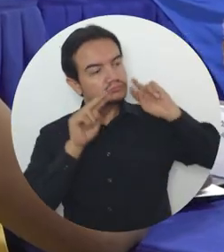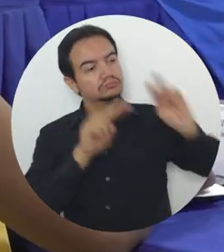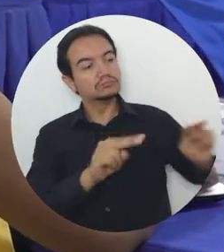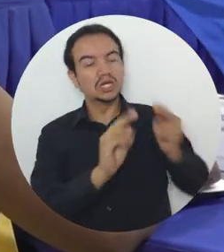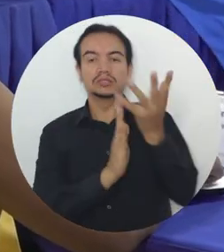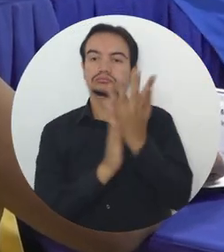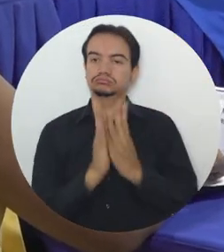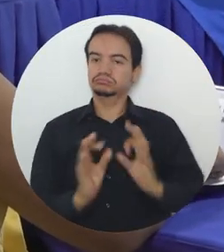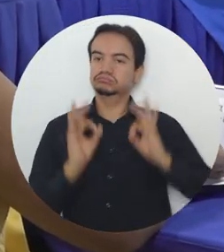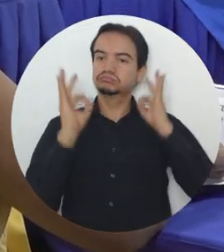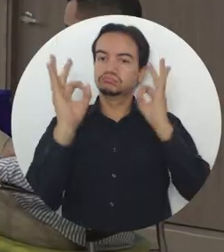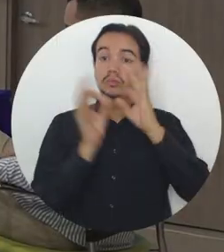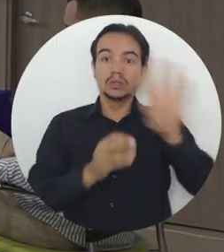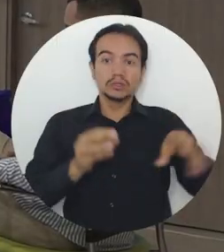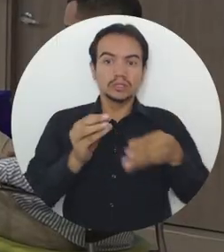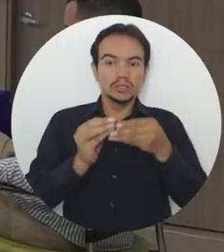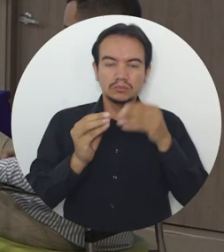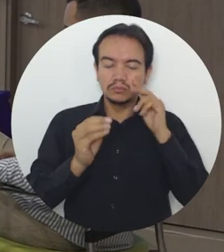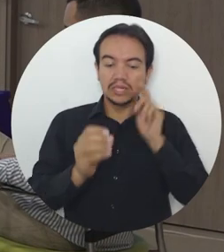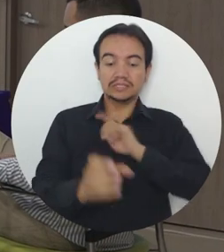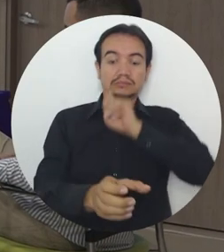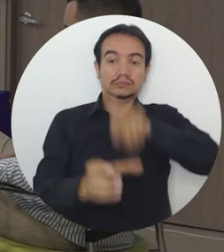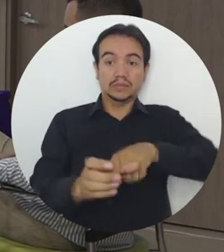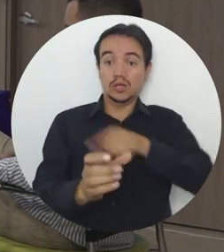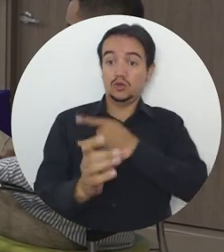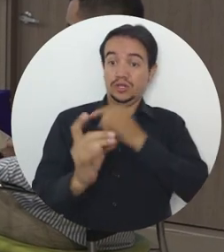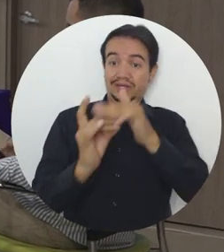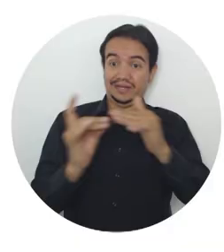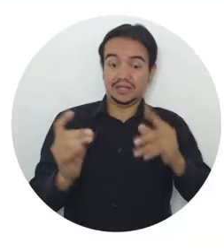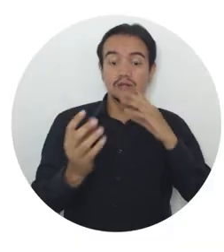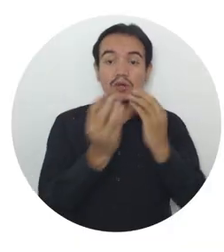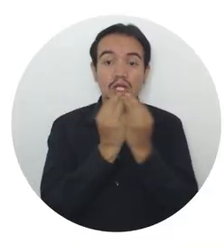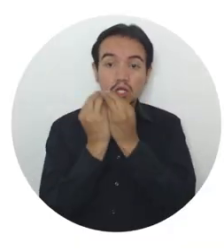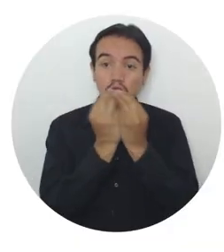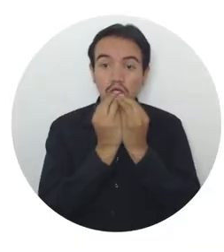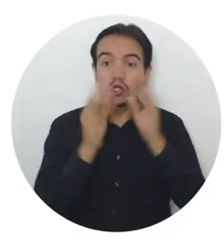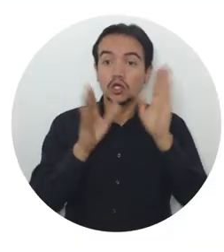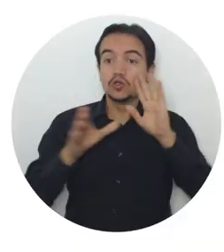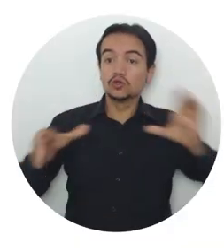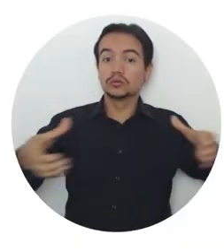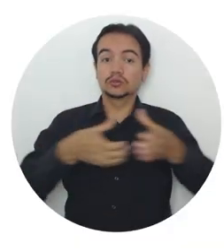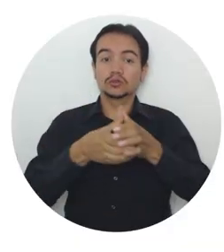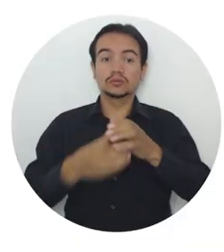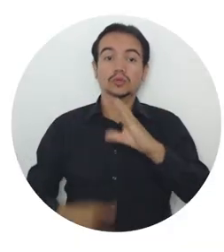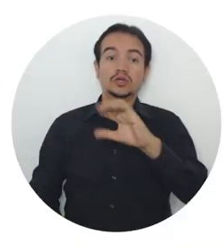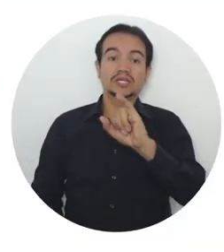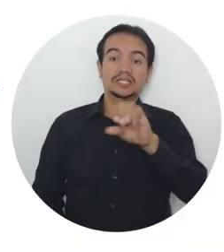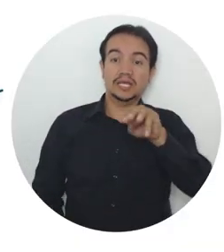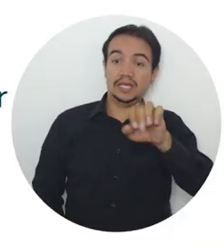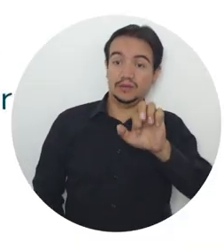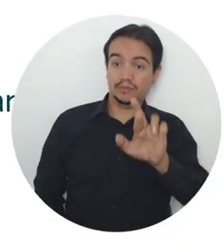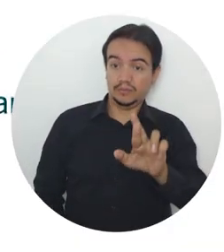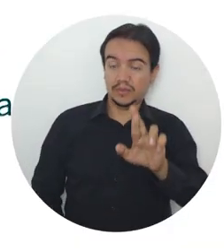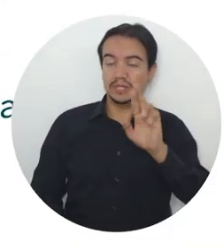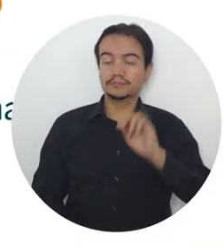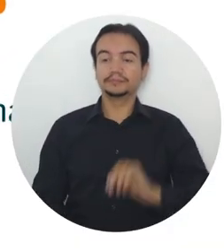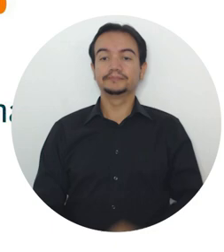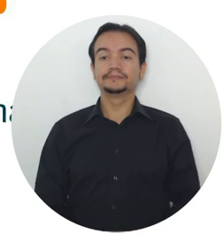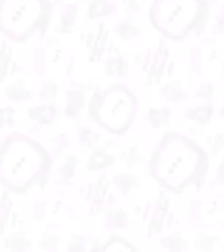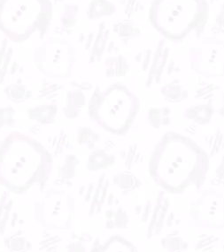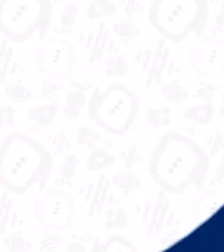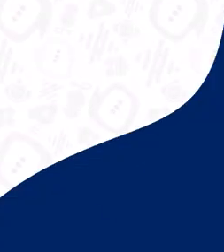con una calificación sobresaliente y aprobaron la participación de la Alma Mater en el Patronato del Campus de Excelencia Internacional del Mar,